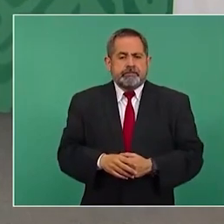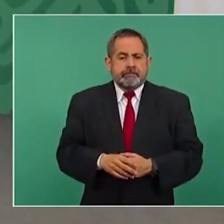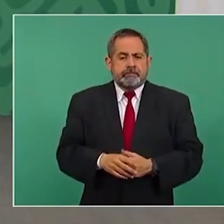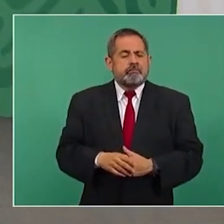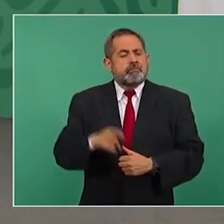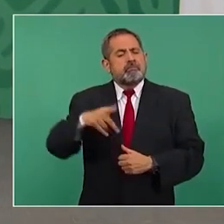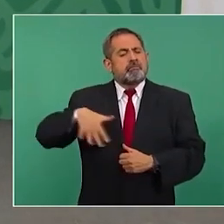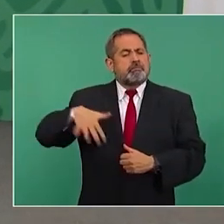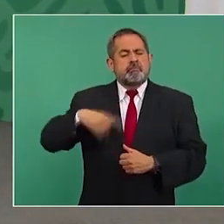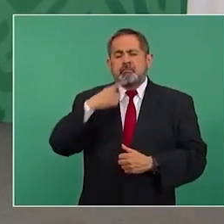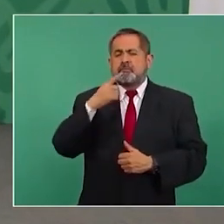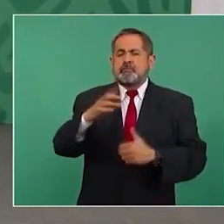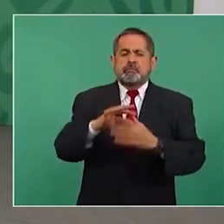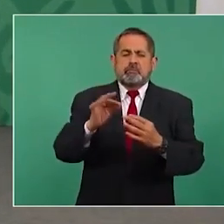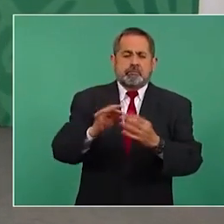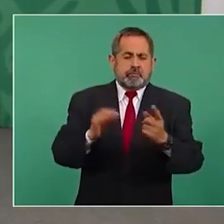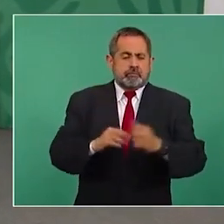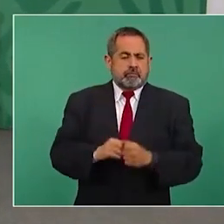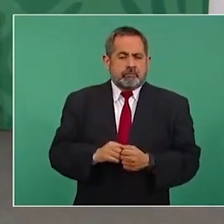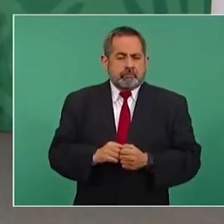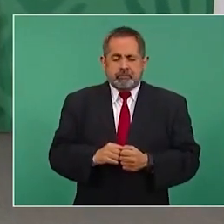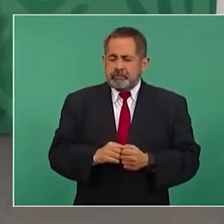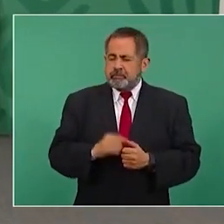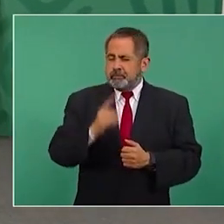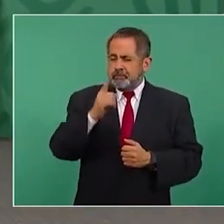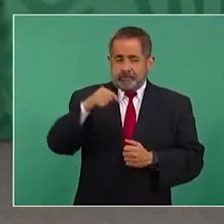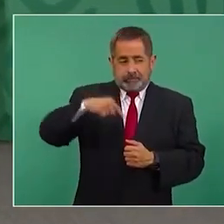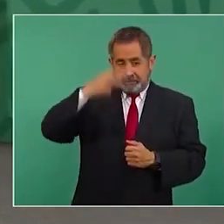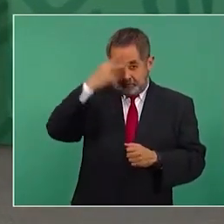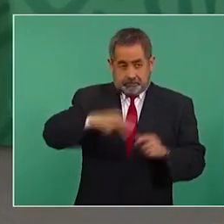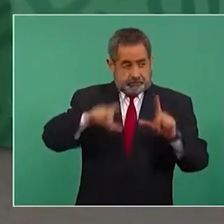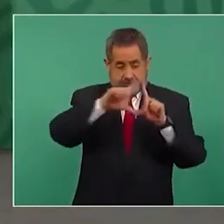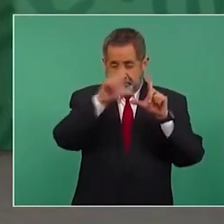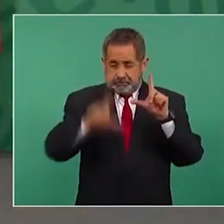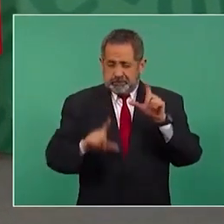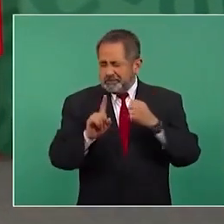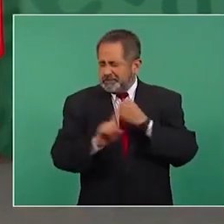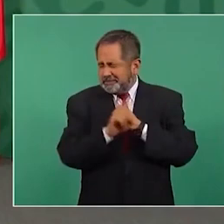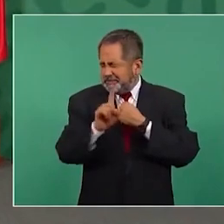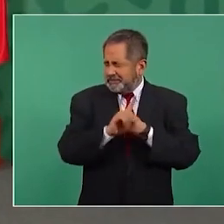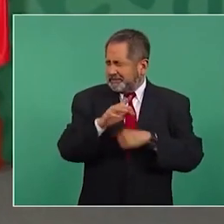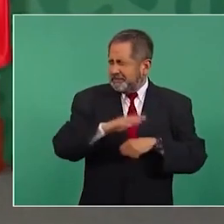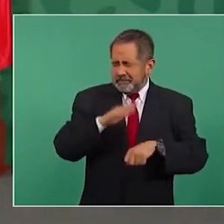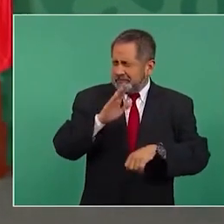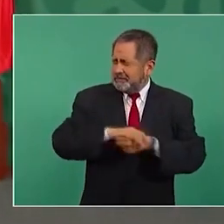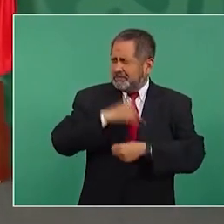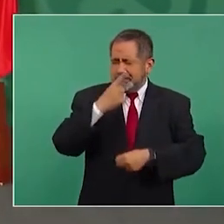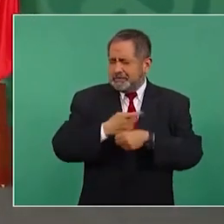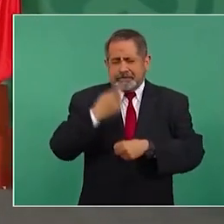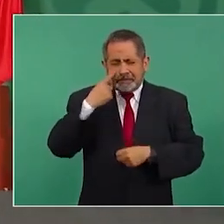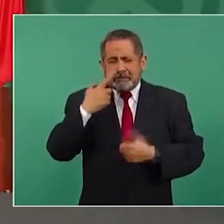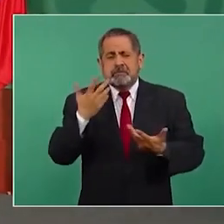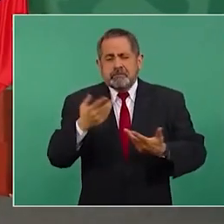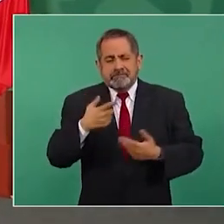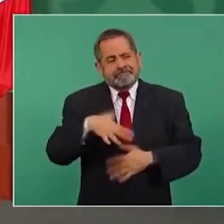decía yo al principio que el principal problema de México era la corrupción,